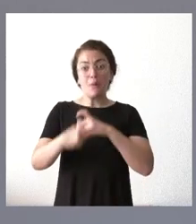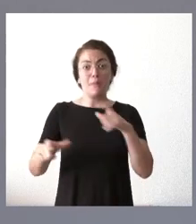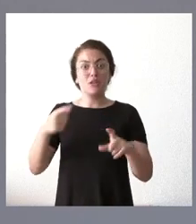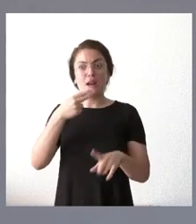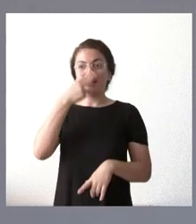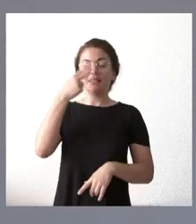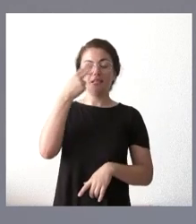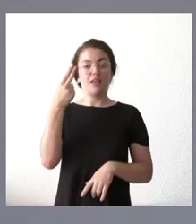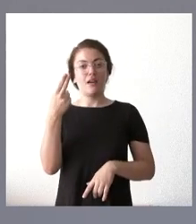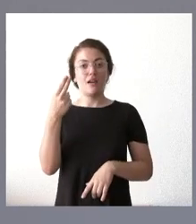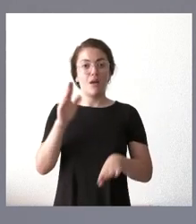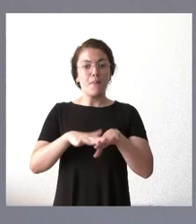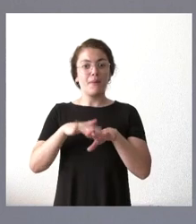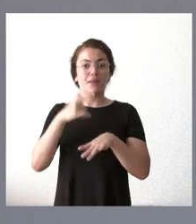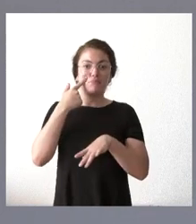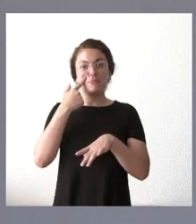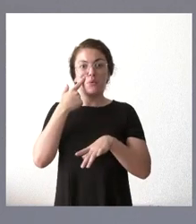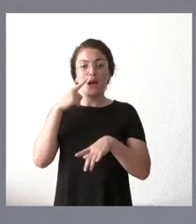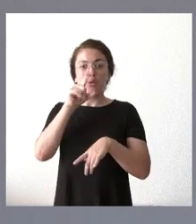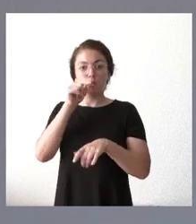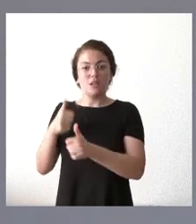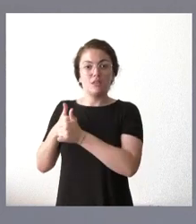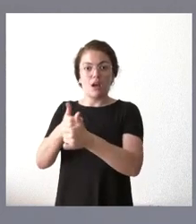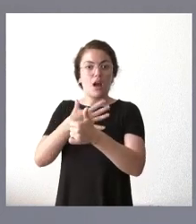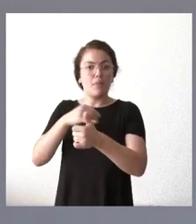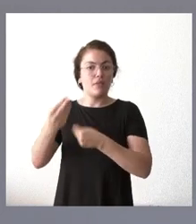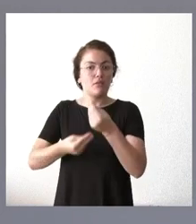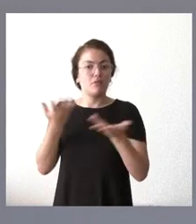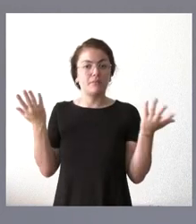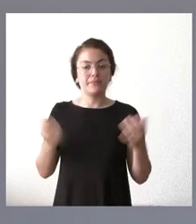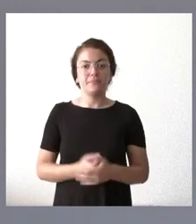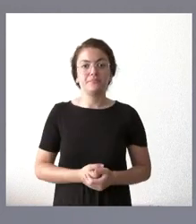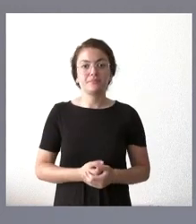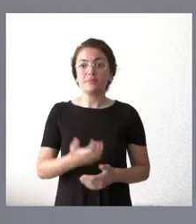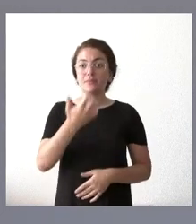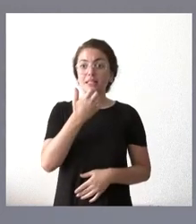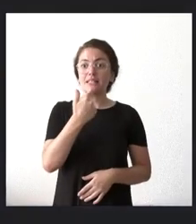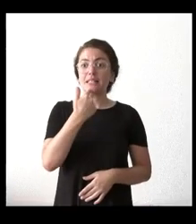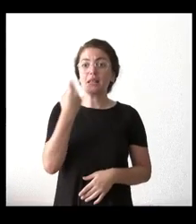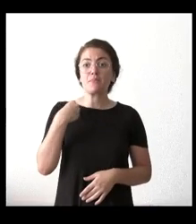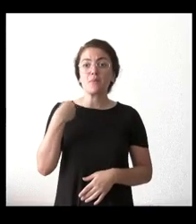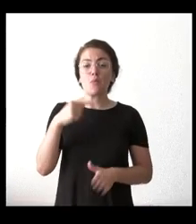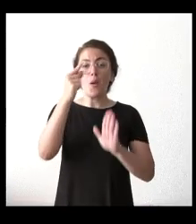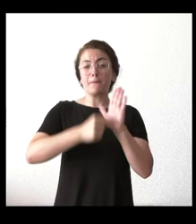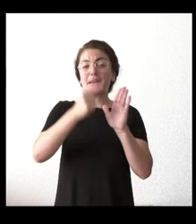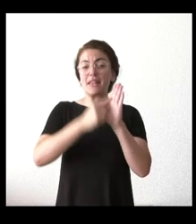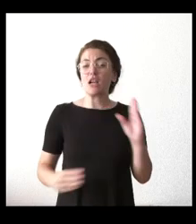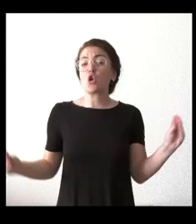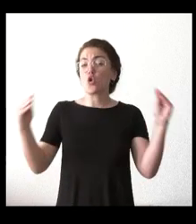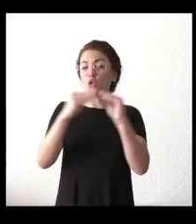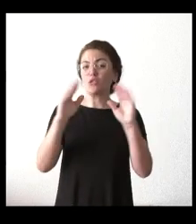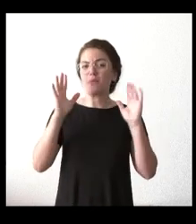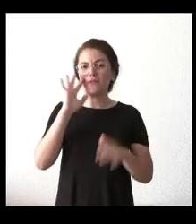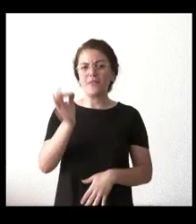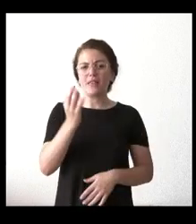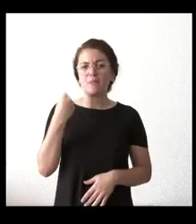u otras horas en seguir esas redes sociales, pues a su disposición estamos. Sí, habla usted de consenso en esas medidas, pero es cierto que en el Twitter que